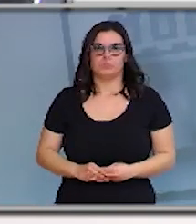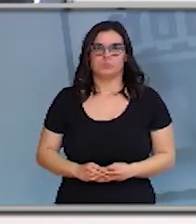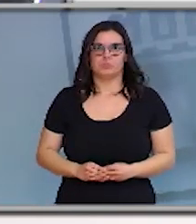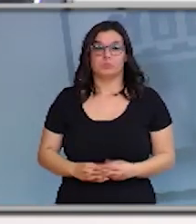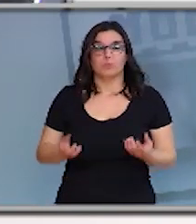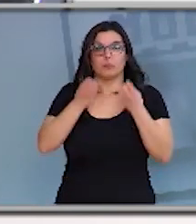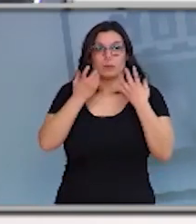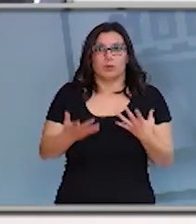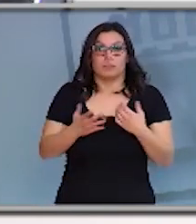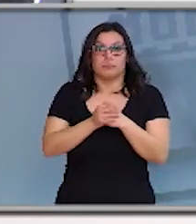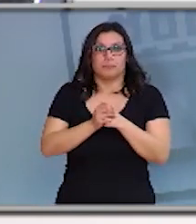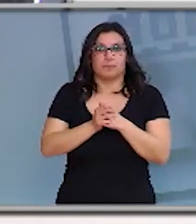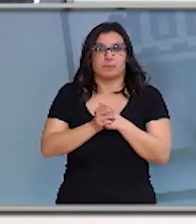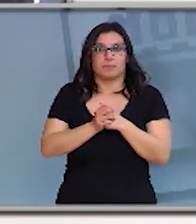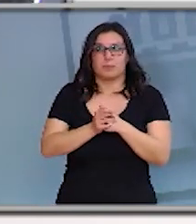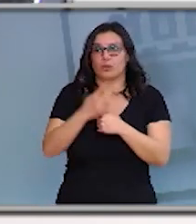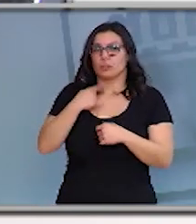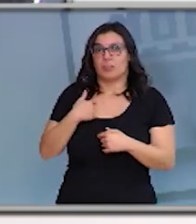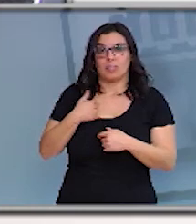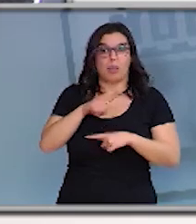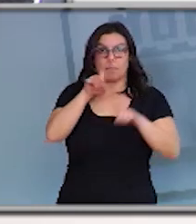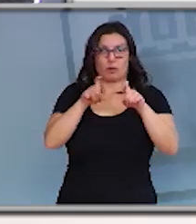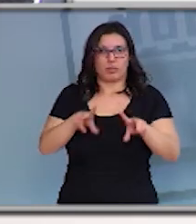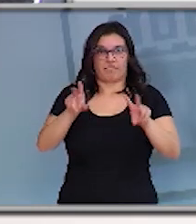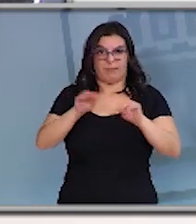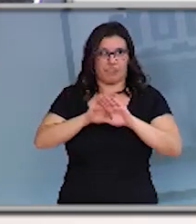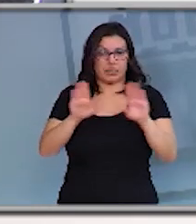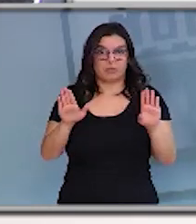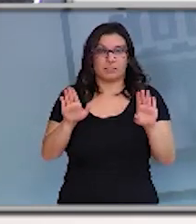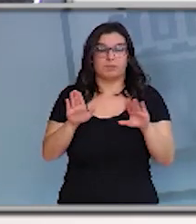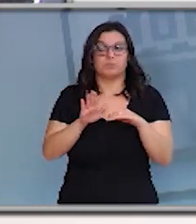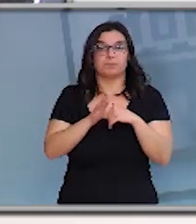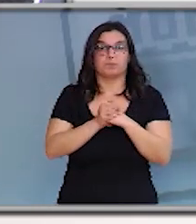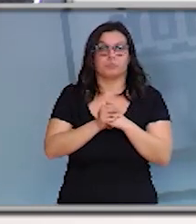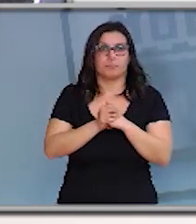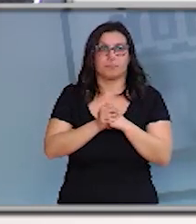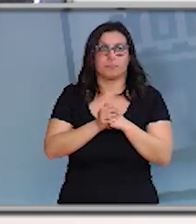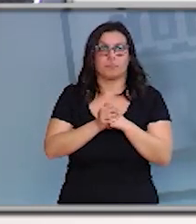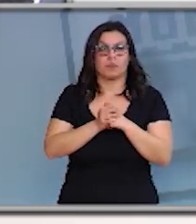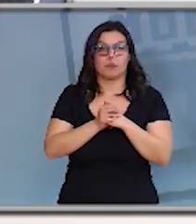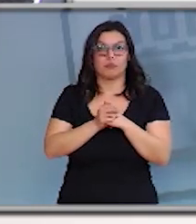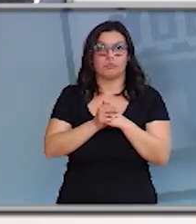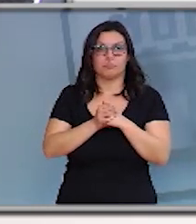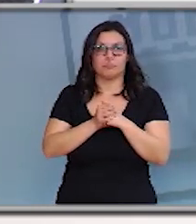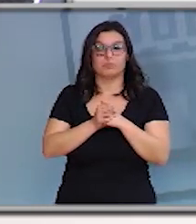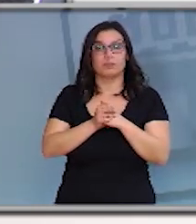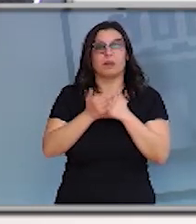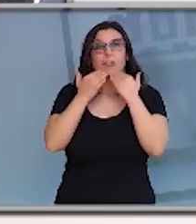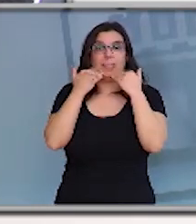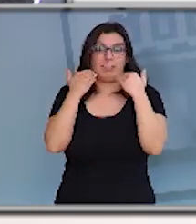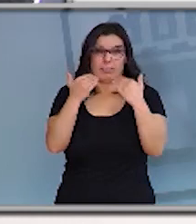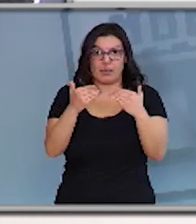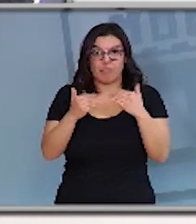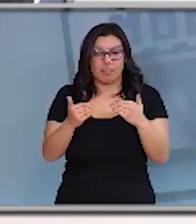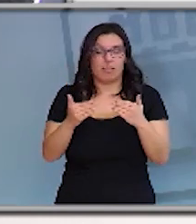Muy bien pues nos comunican que ya no hay más preguntas que contestar de los medios de comunicación agradeciendo por tanto